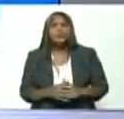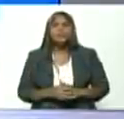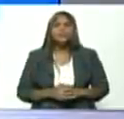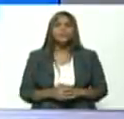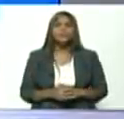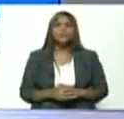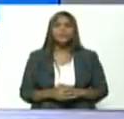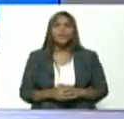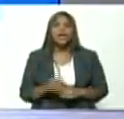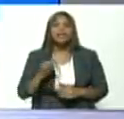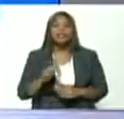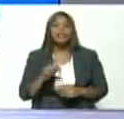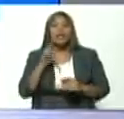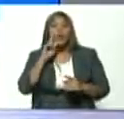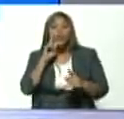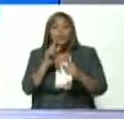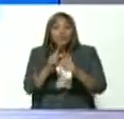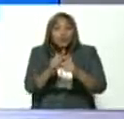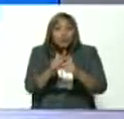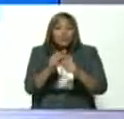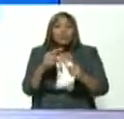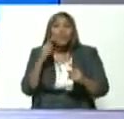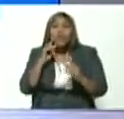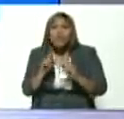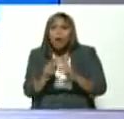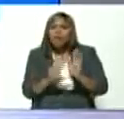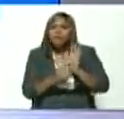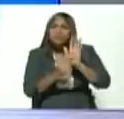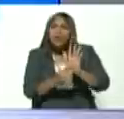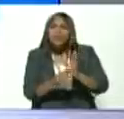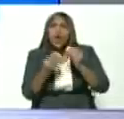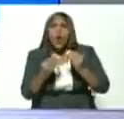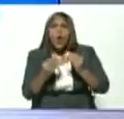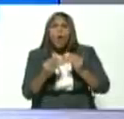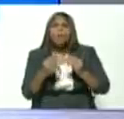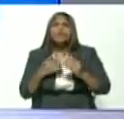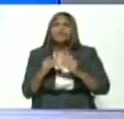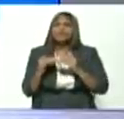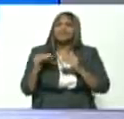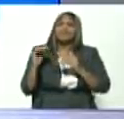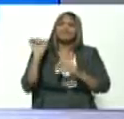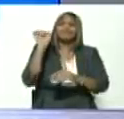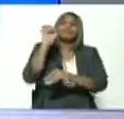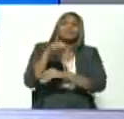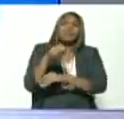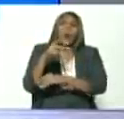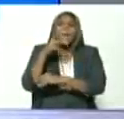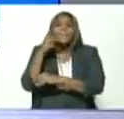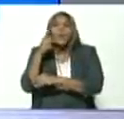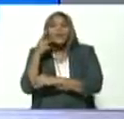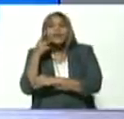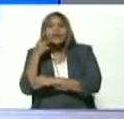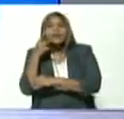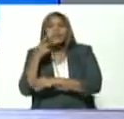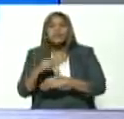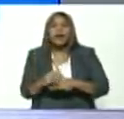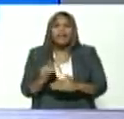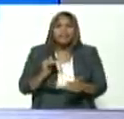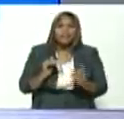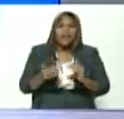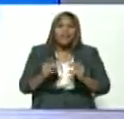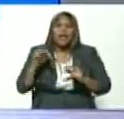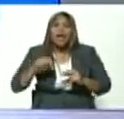así por esta vía demostramos la superioridad política y moral de la revolución